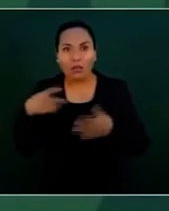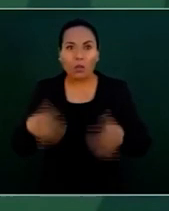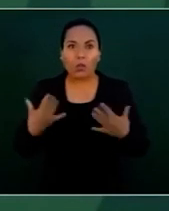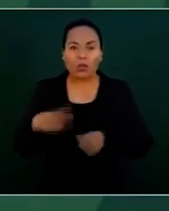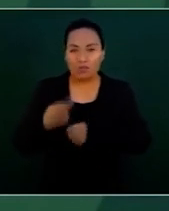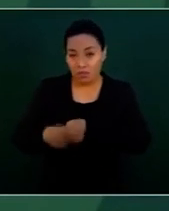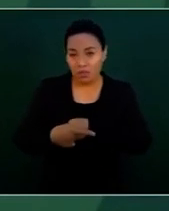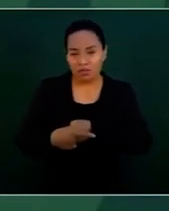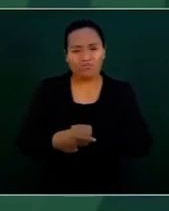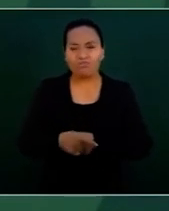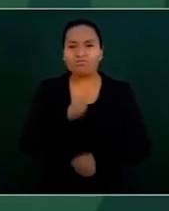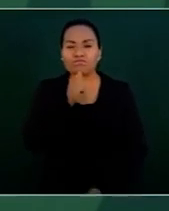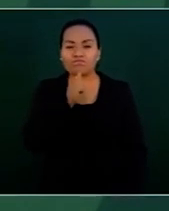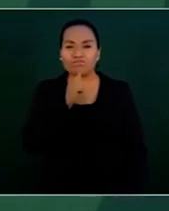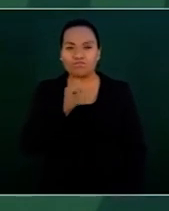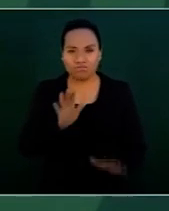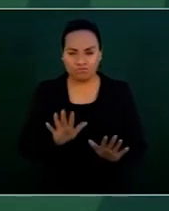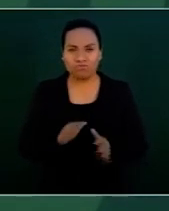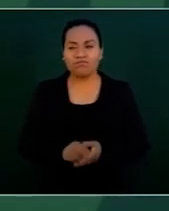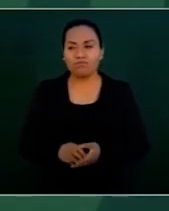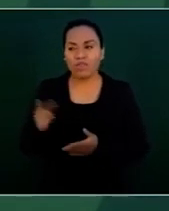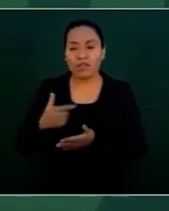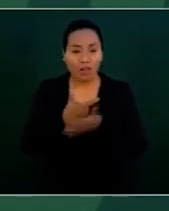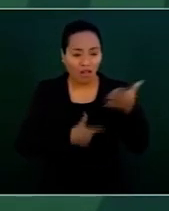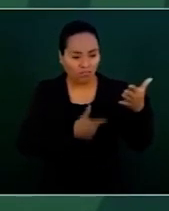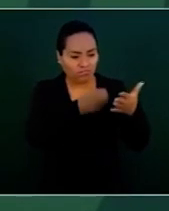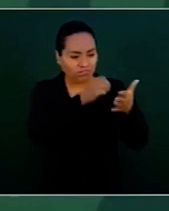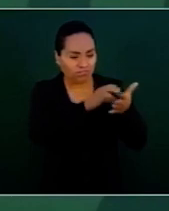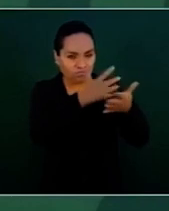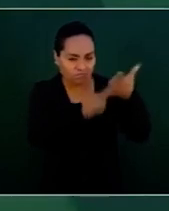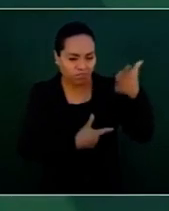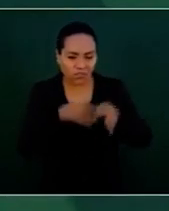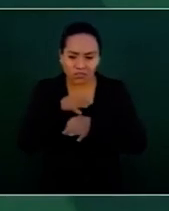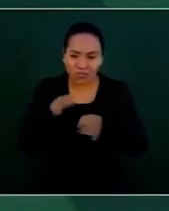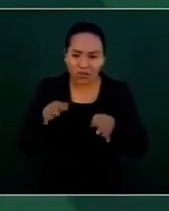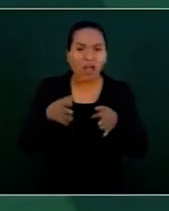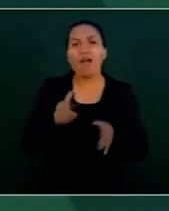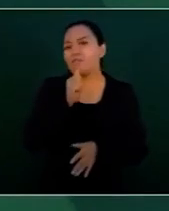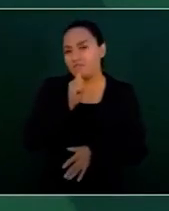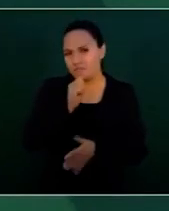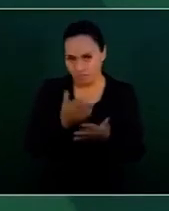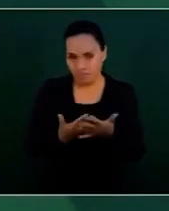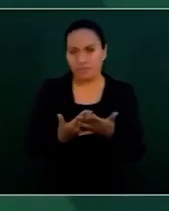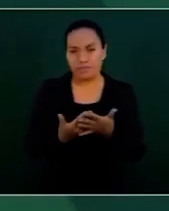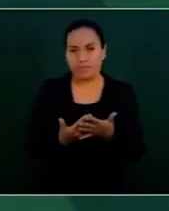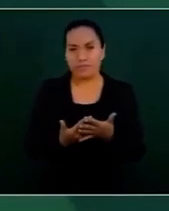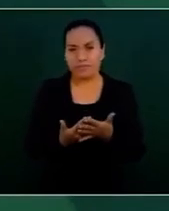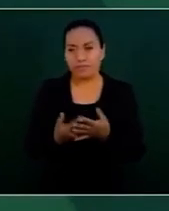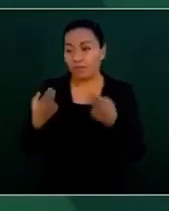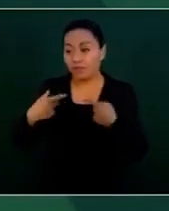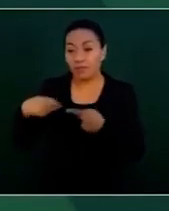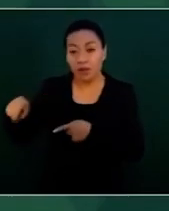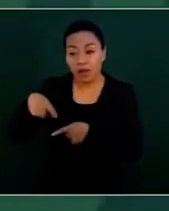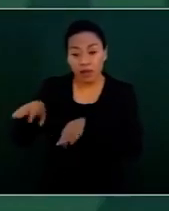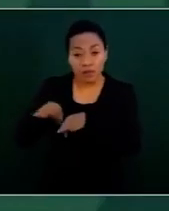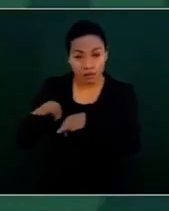acuerdo a los reportes que me han entregado los especialistas, que sí